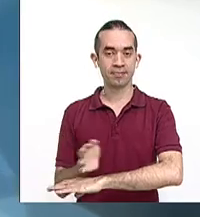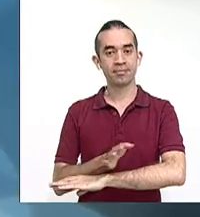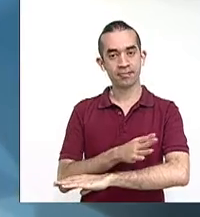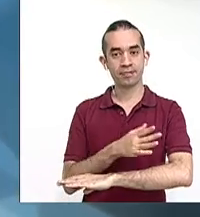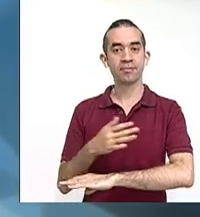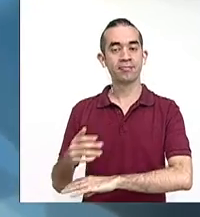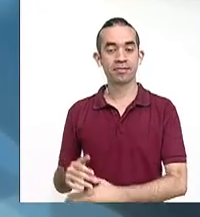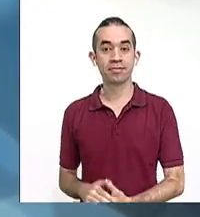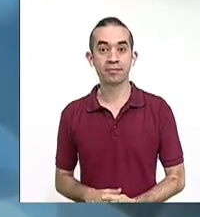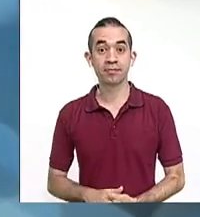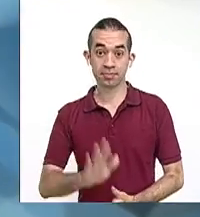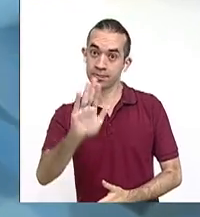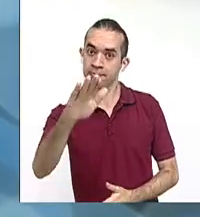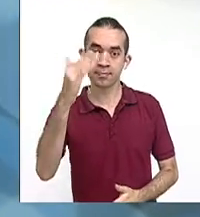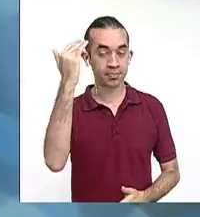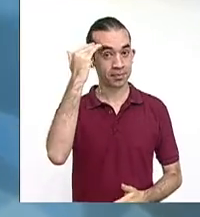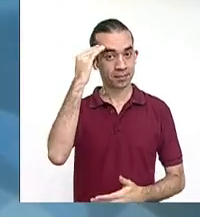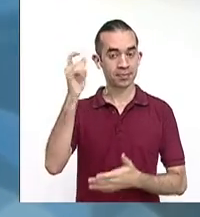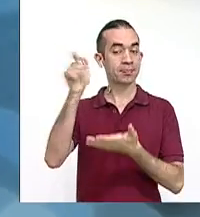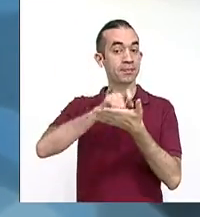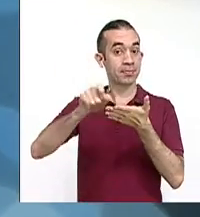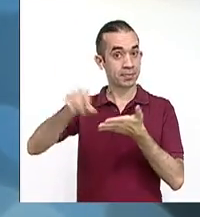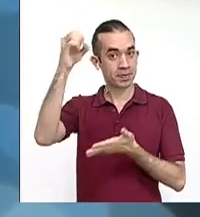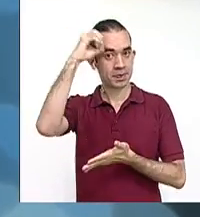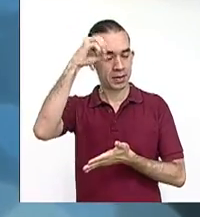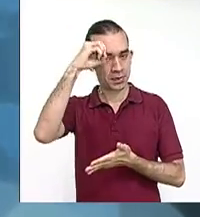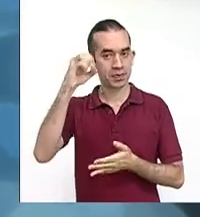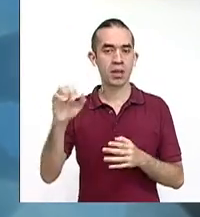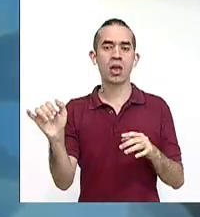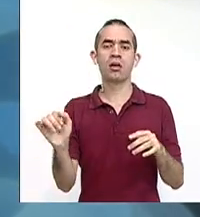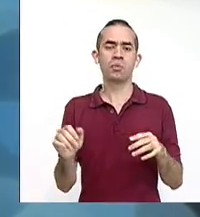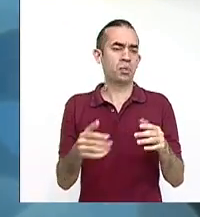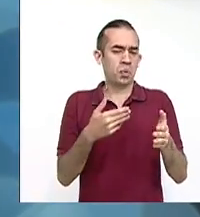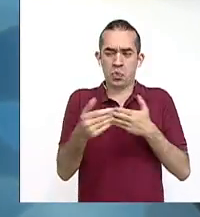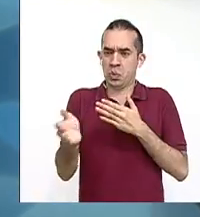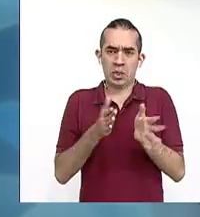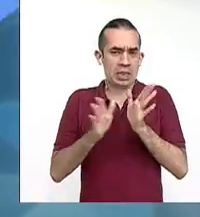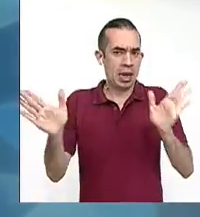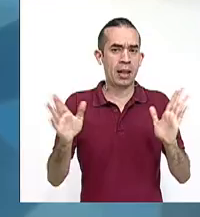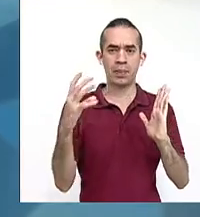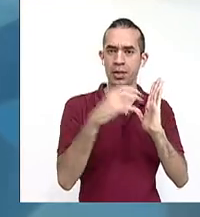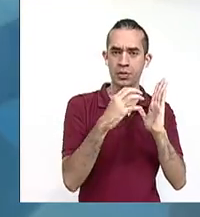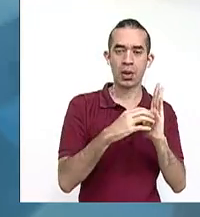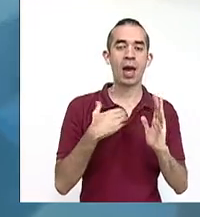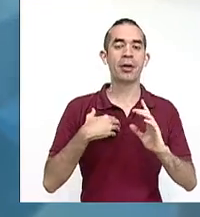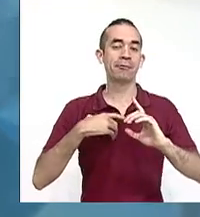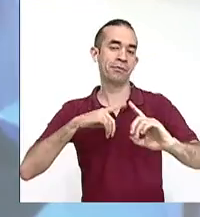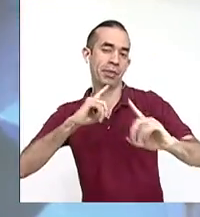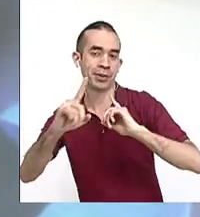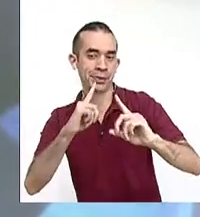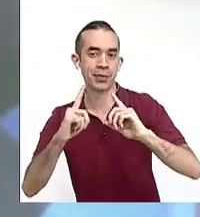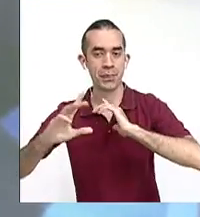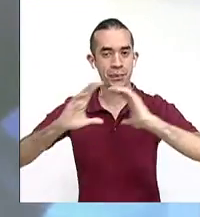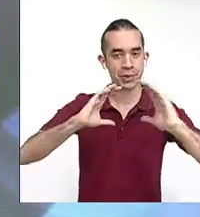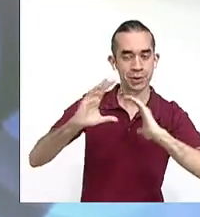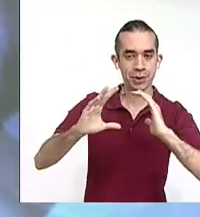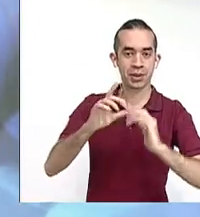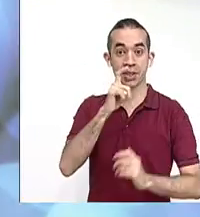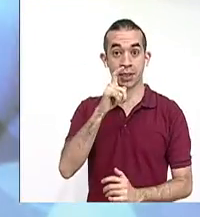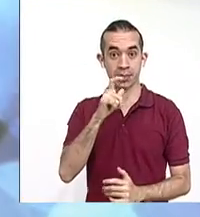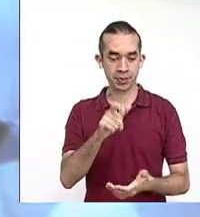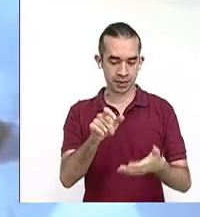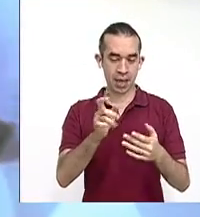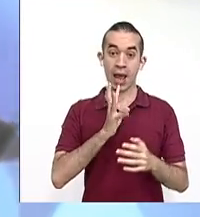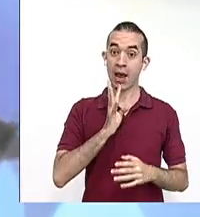En el ensayo, como en cualquier otro texto, se presenta un diálogo, una comunicación entre el hablante